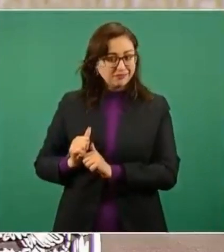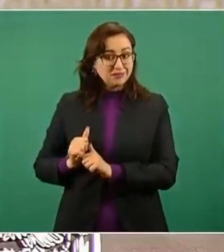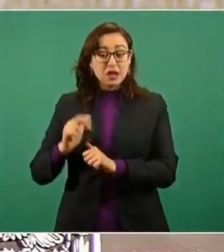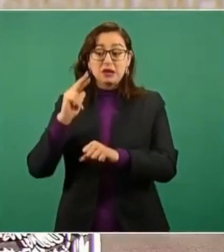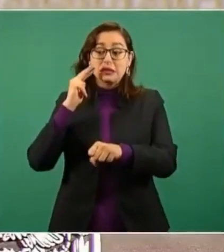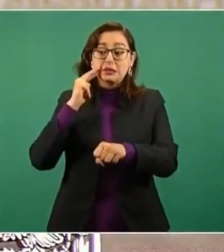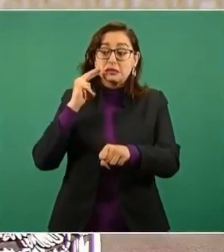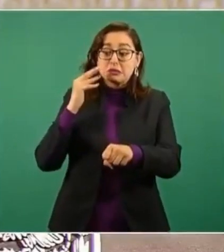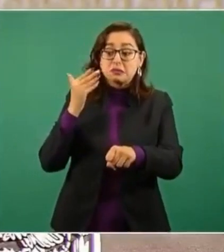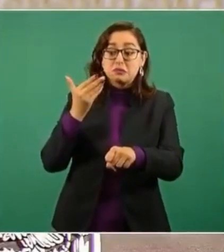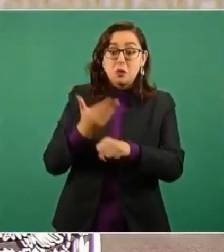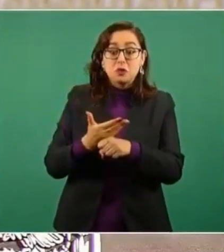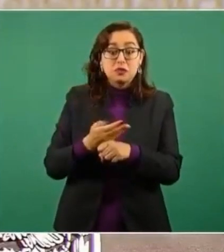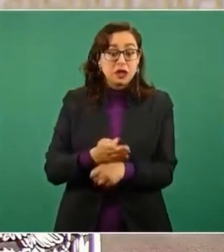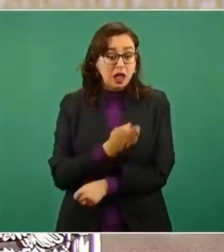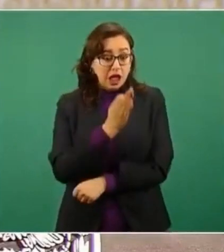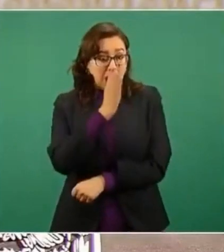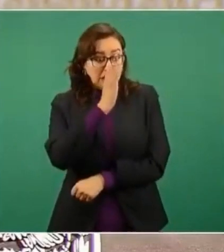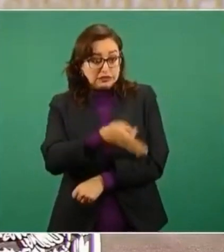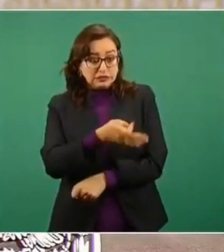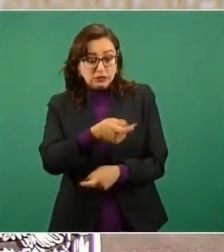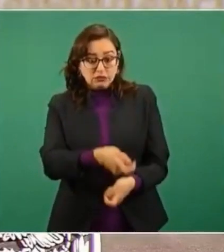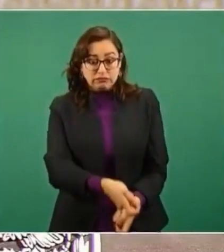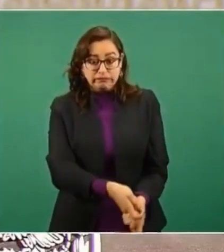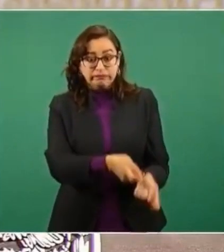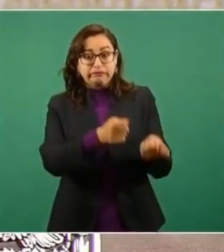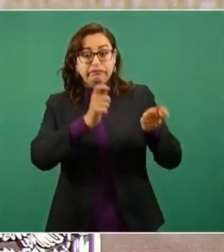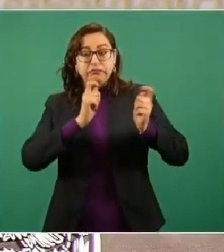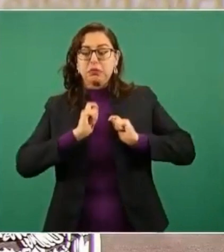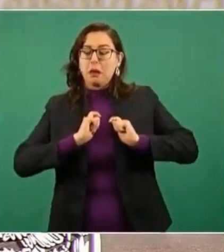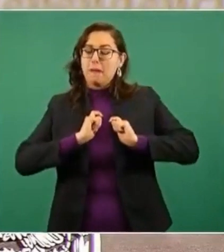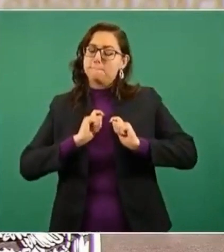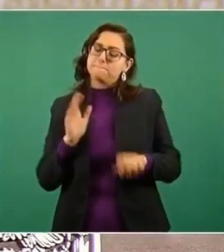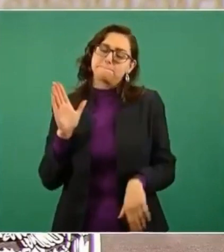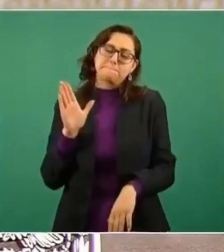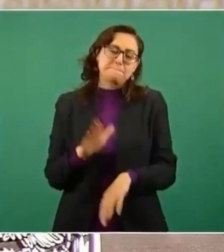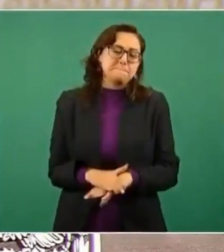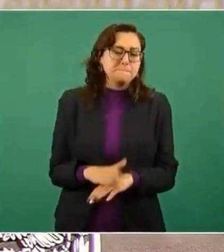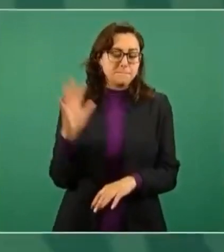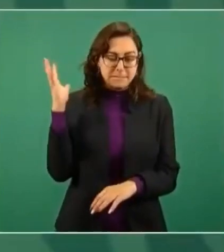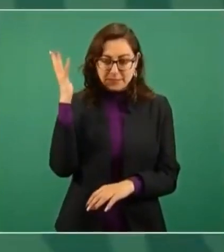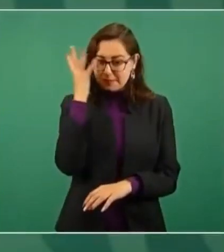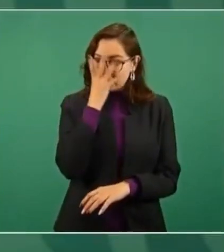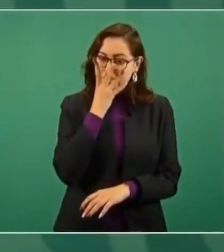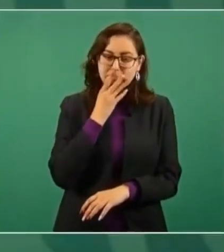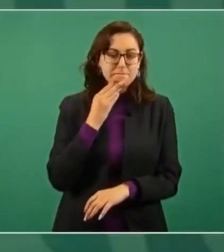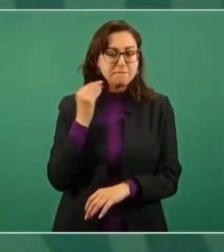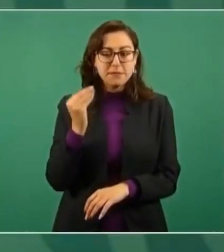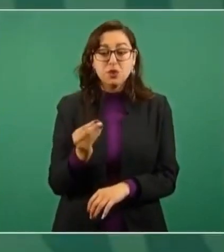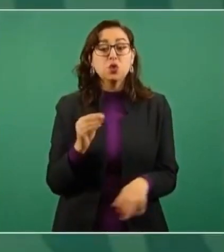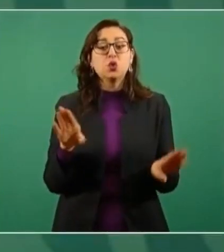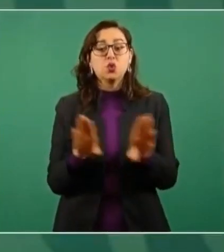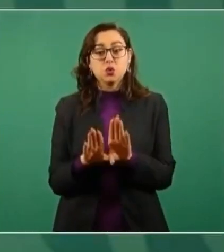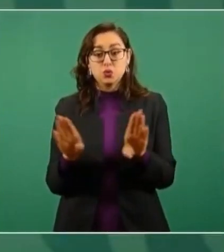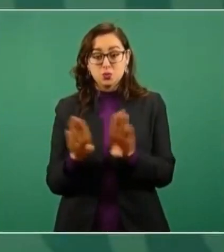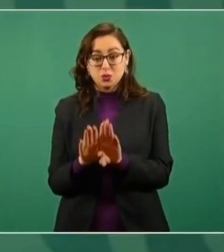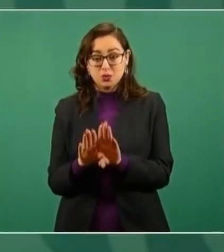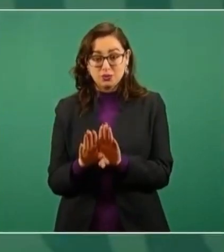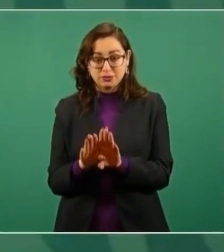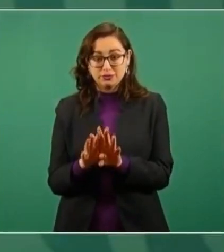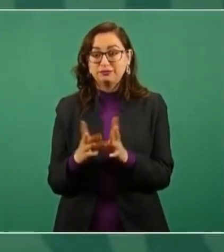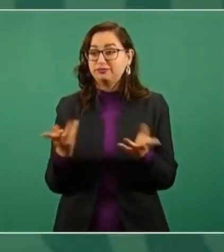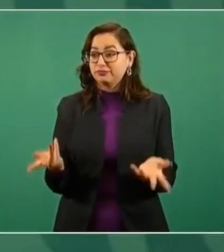responsabilidad como el encargo más hermoso que puede existir y que es el de coadyuvar en el proceso de educar